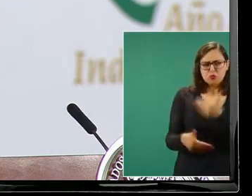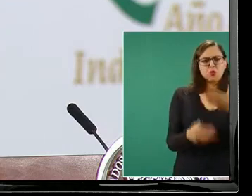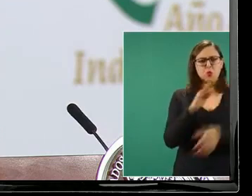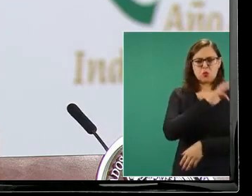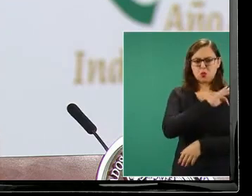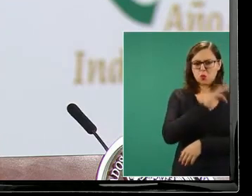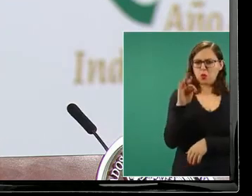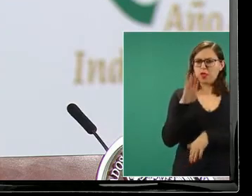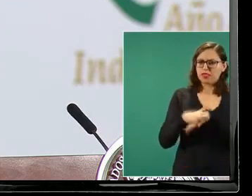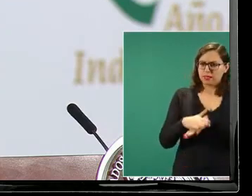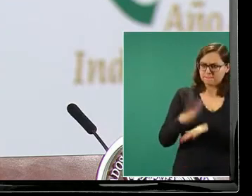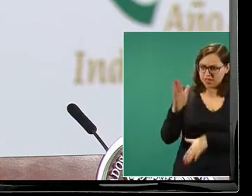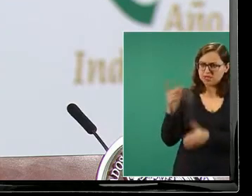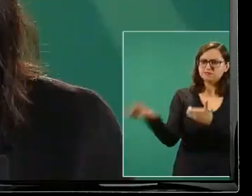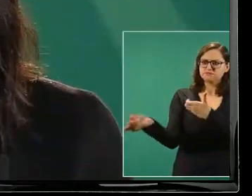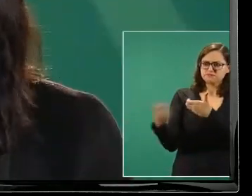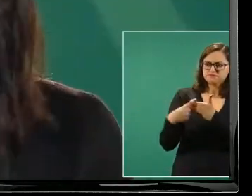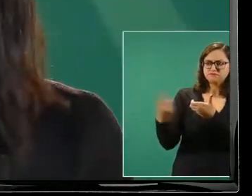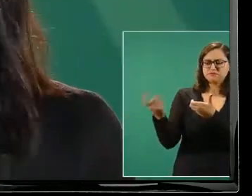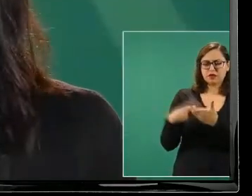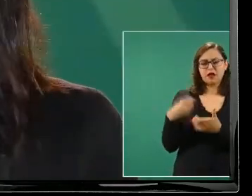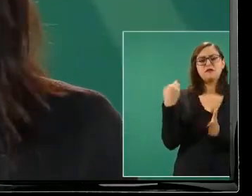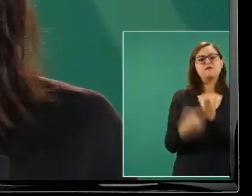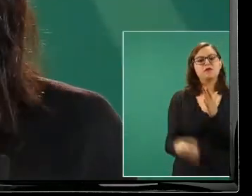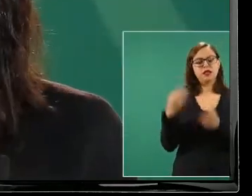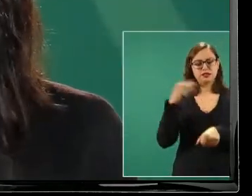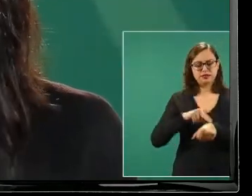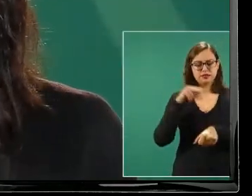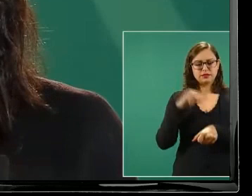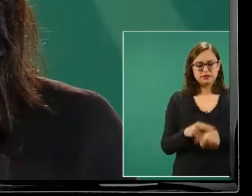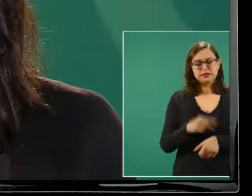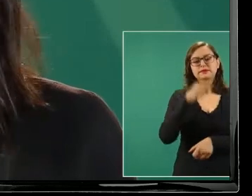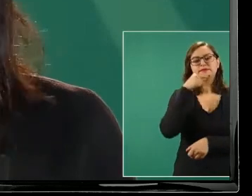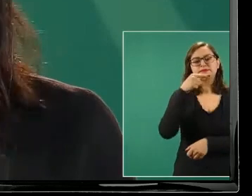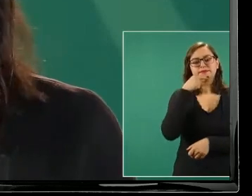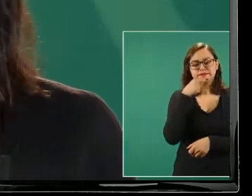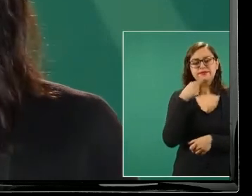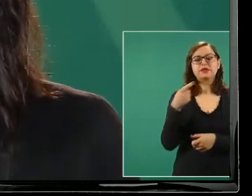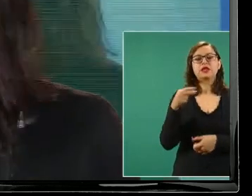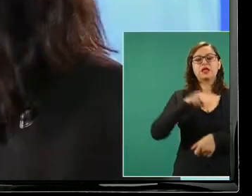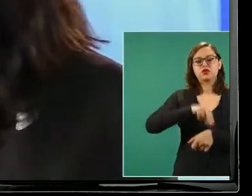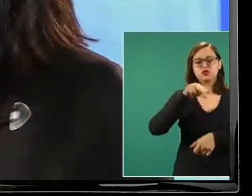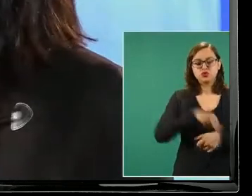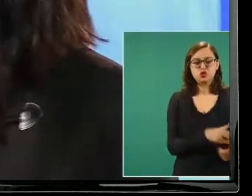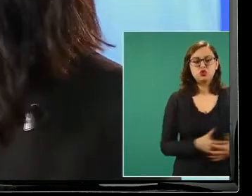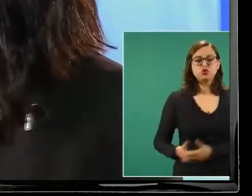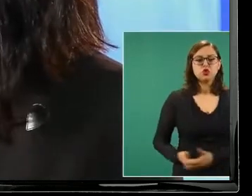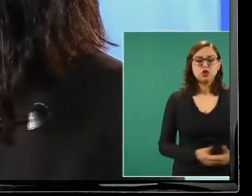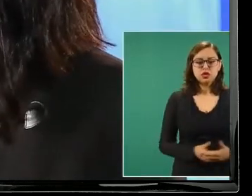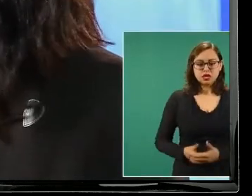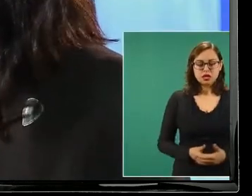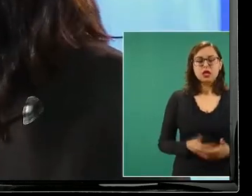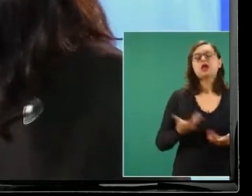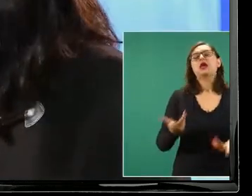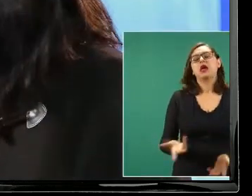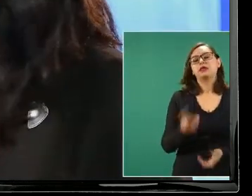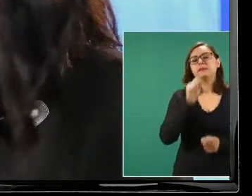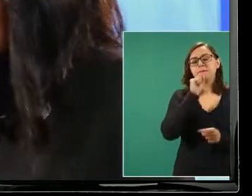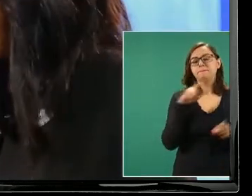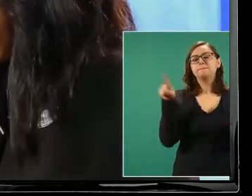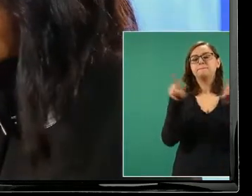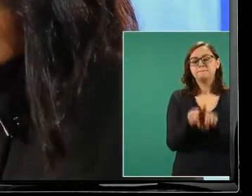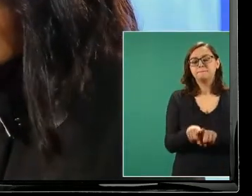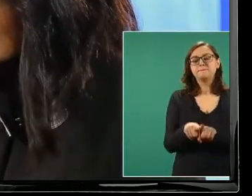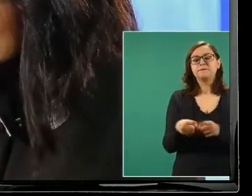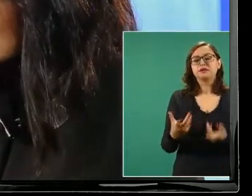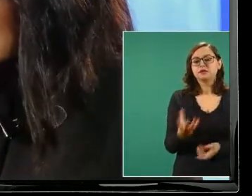especializado como pediatra ginecólogo cirujano y anestesiólogo es frecuente que en